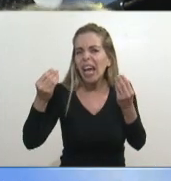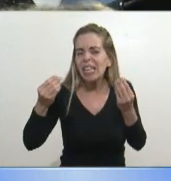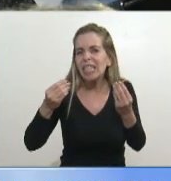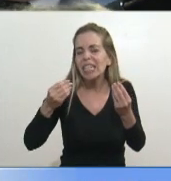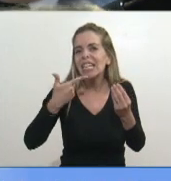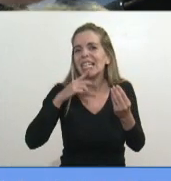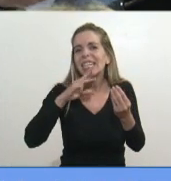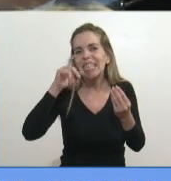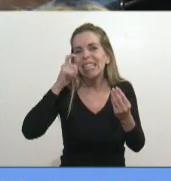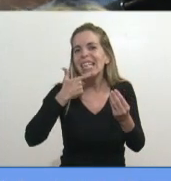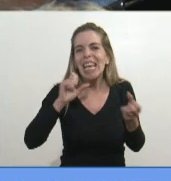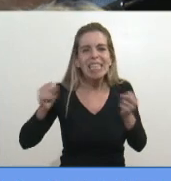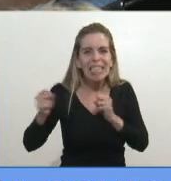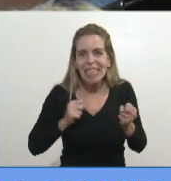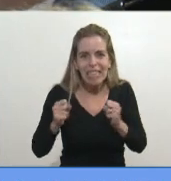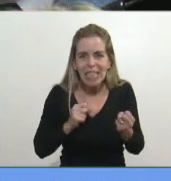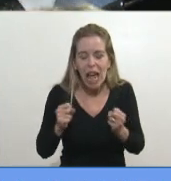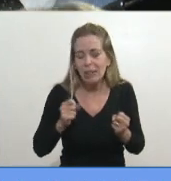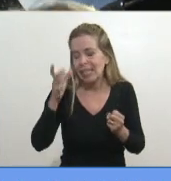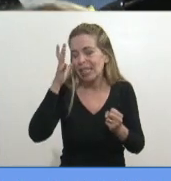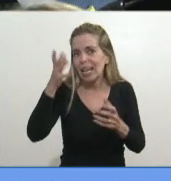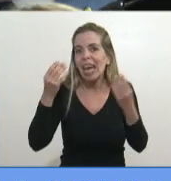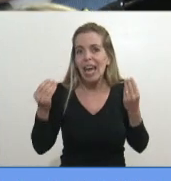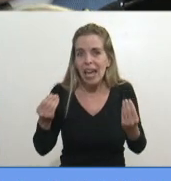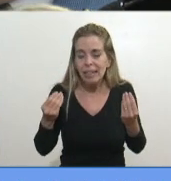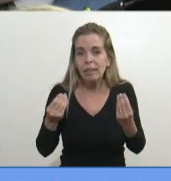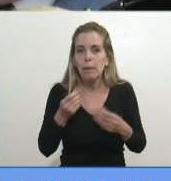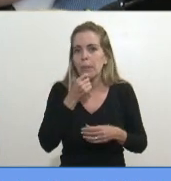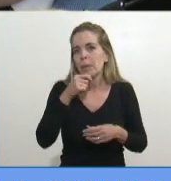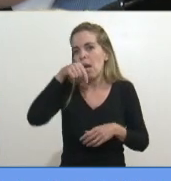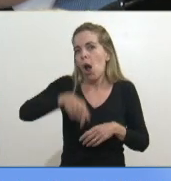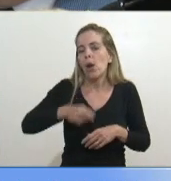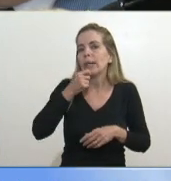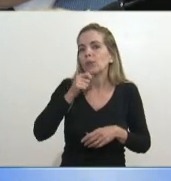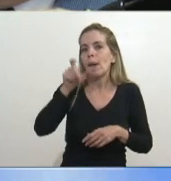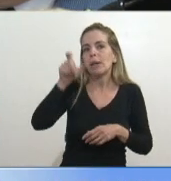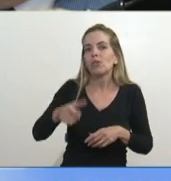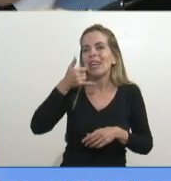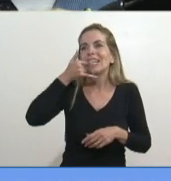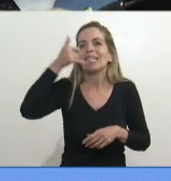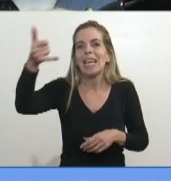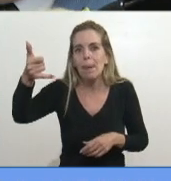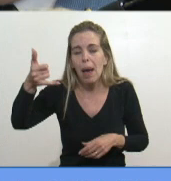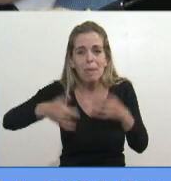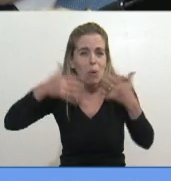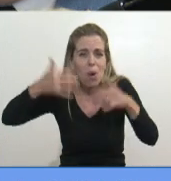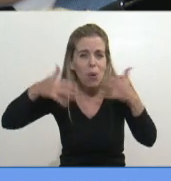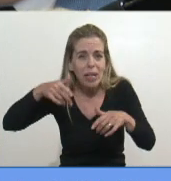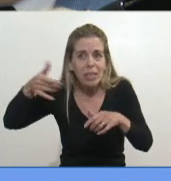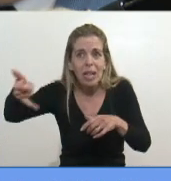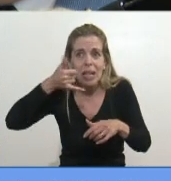Quiere decir que en este momento, una persona llama por una emergencia y nadie te atiende.